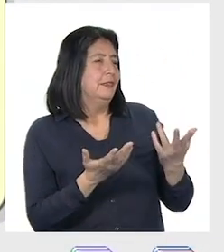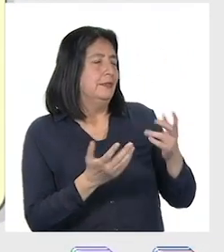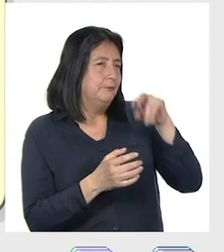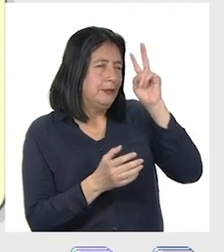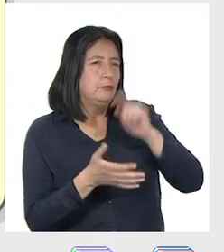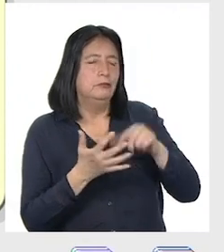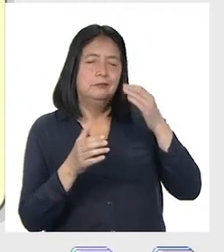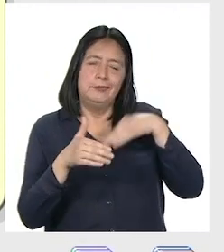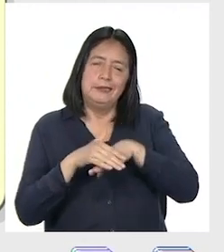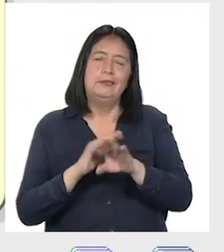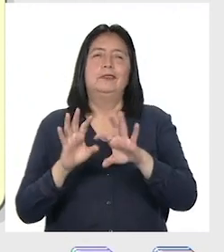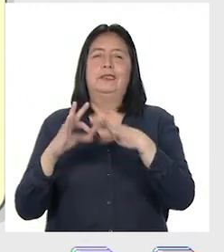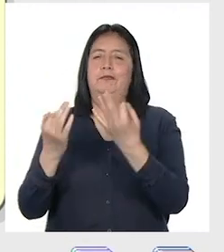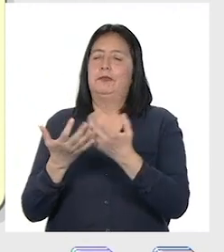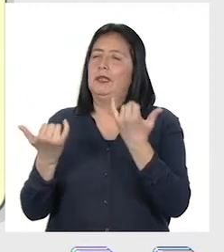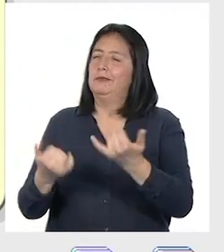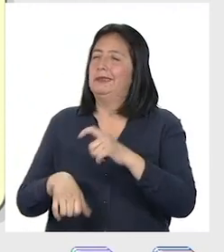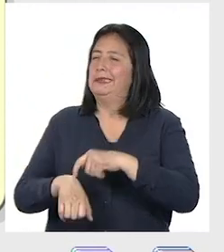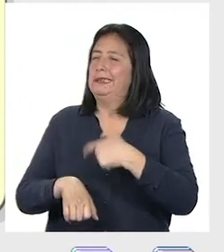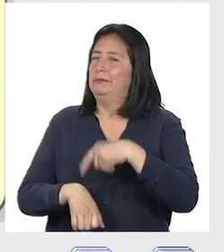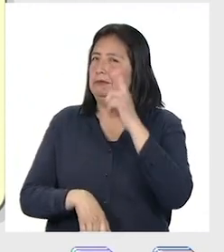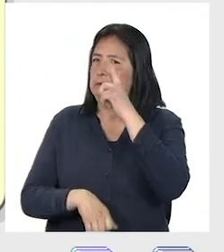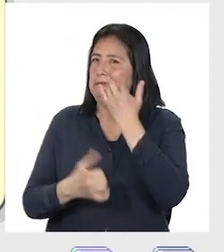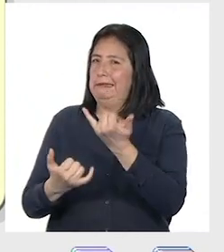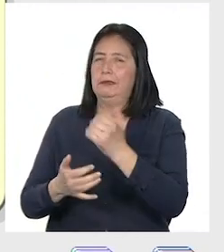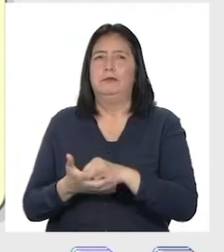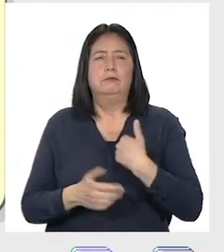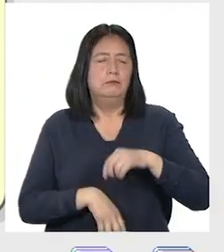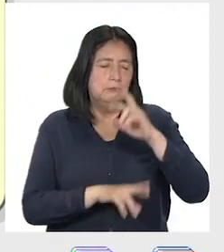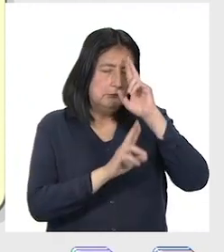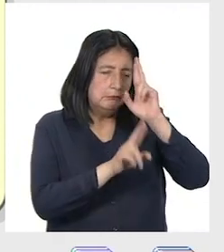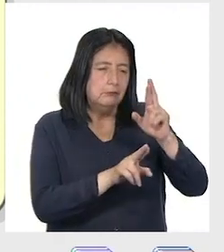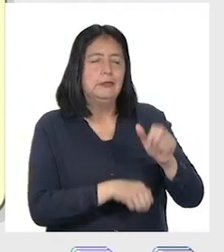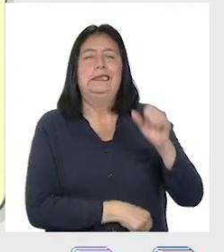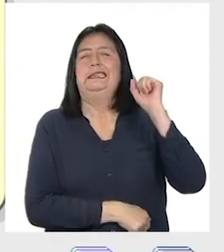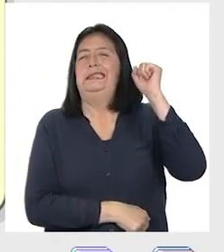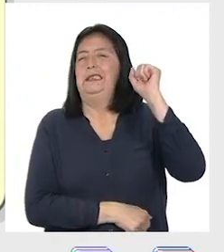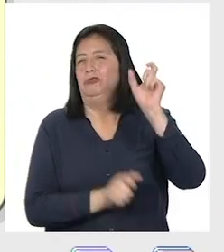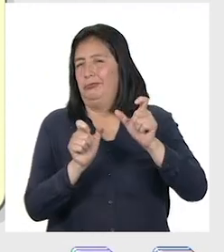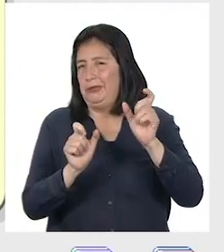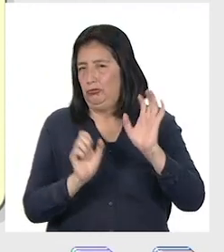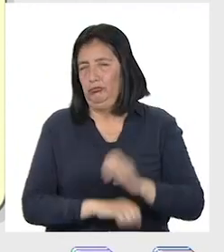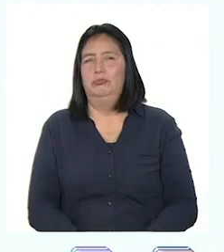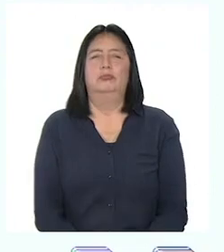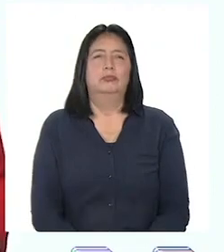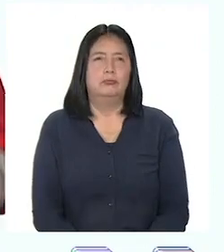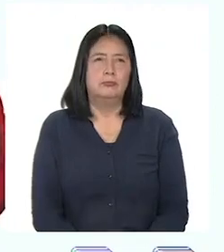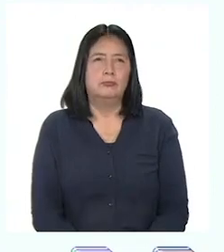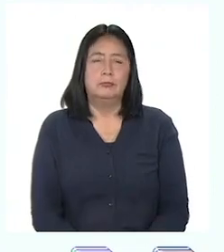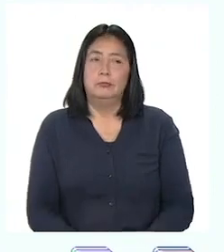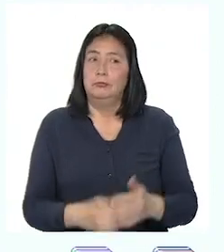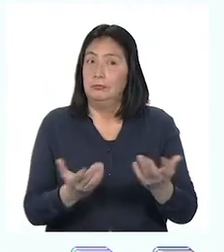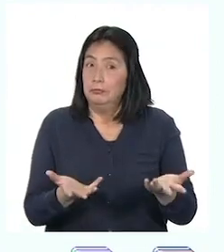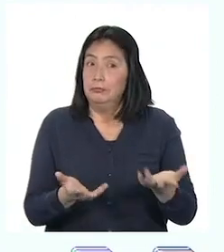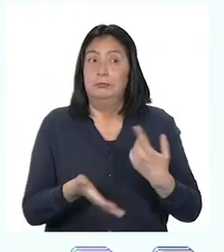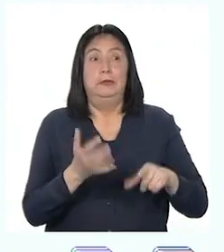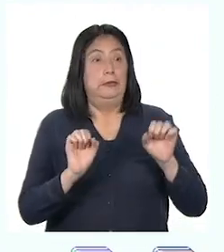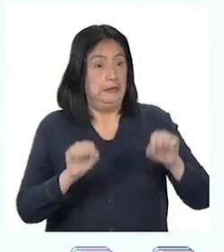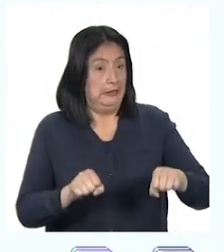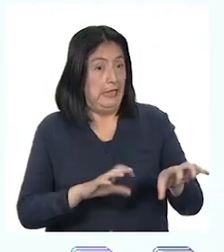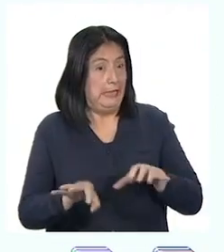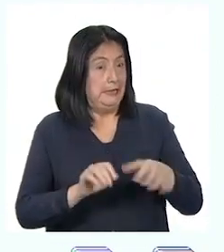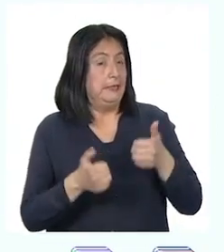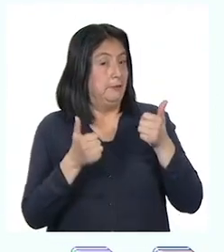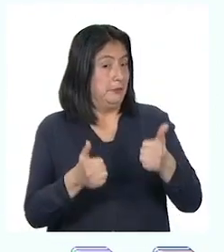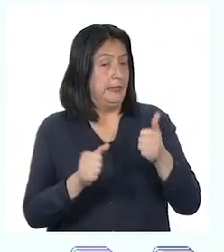tomando en cuenta el momento que estamos viviendo, así como el respeto a los derechos de las personas. Para afrontar con éxito